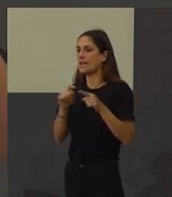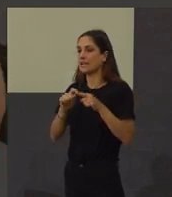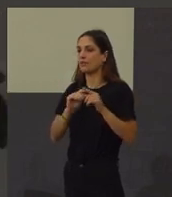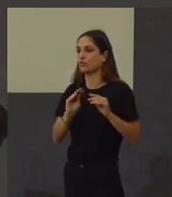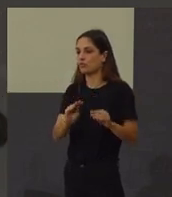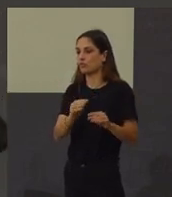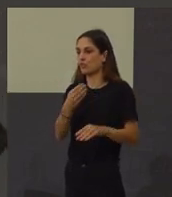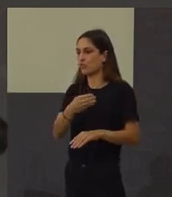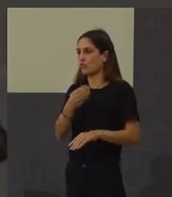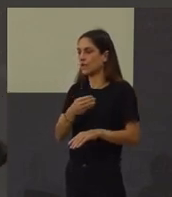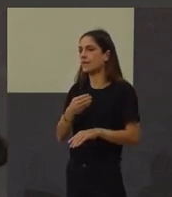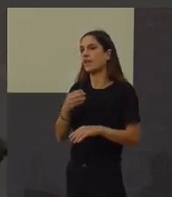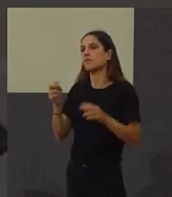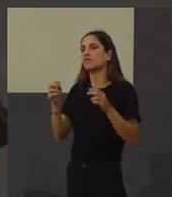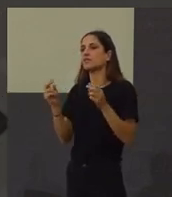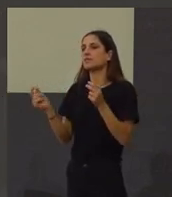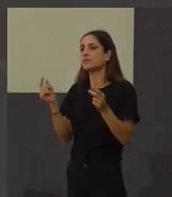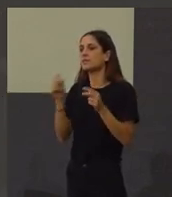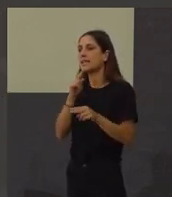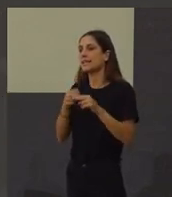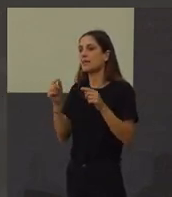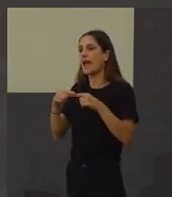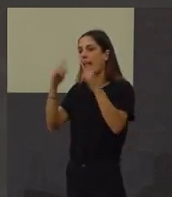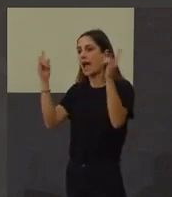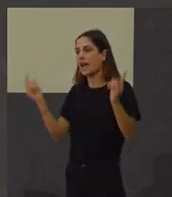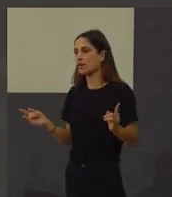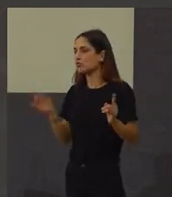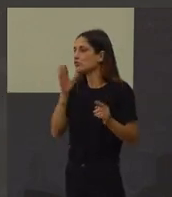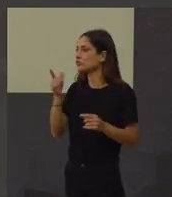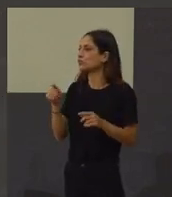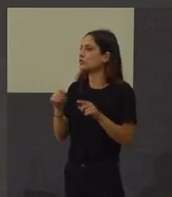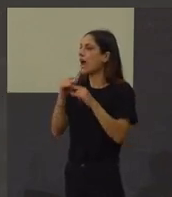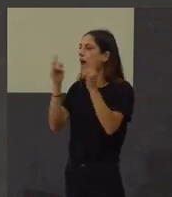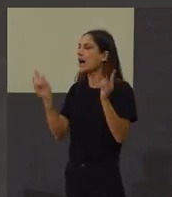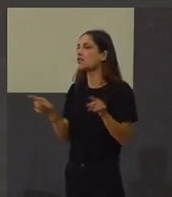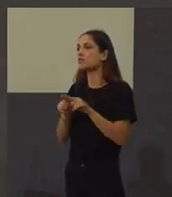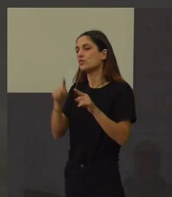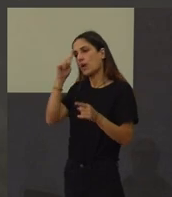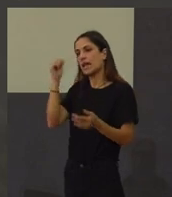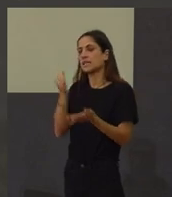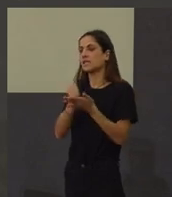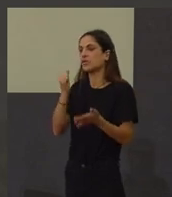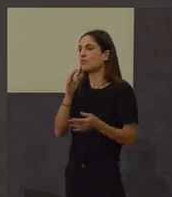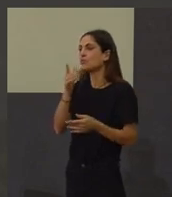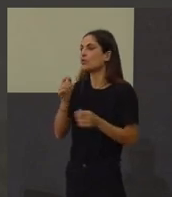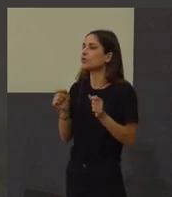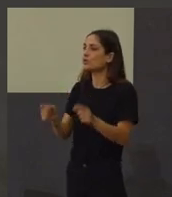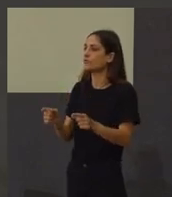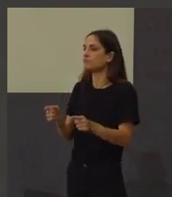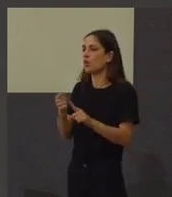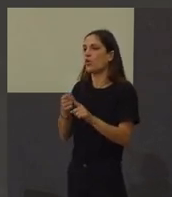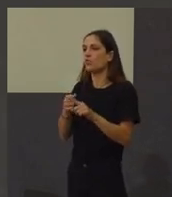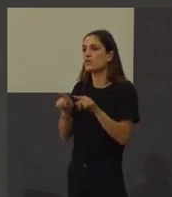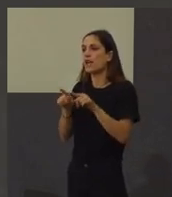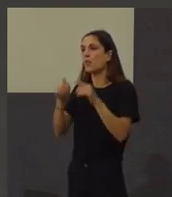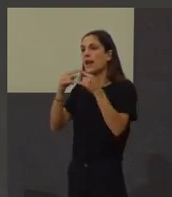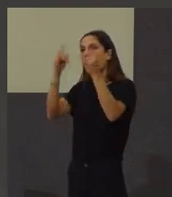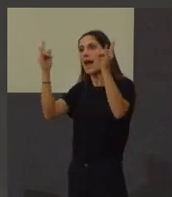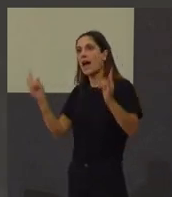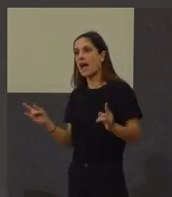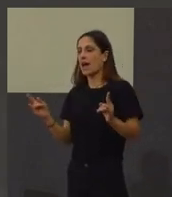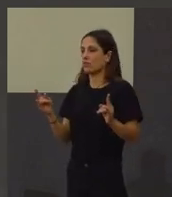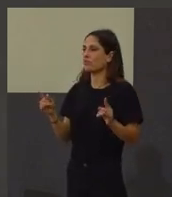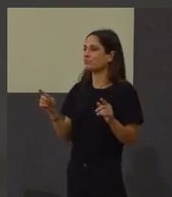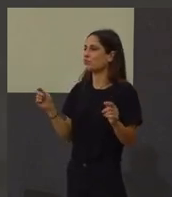arcos, que é unha danza simbólica, porque esos arcos son simbólicos, por eso utilizan os arcos de xeito simbólico como un palio popular,